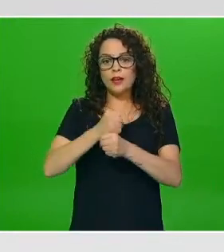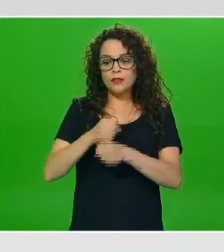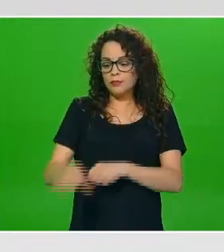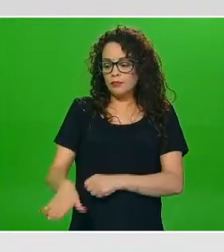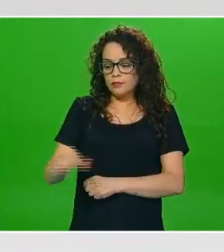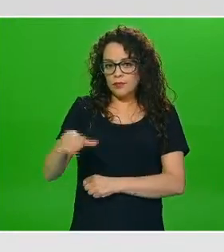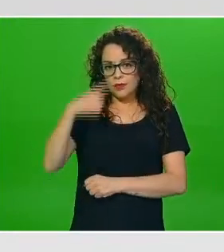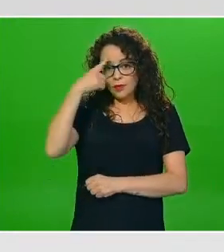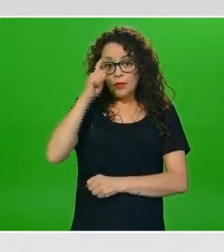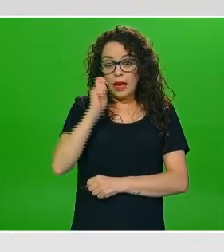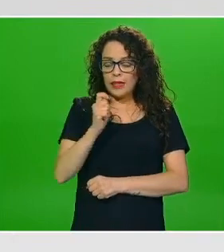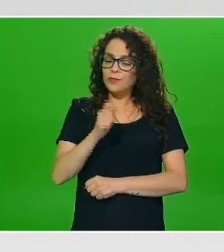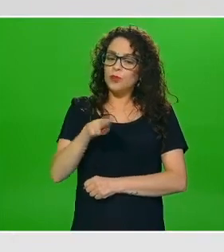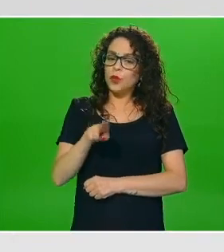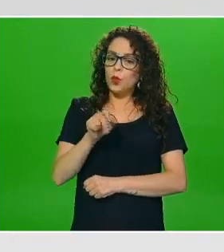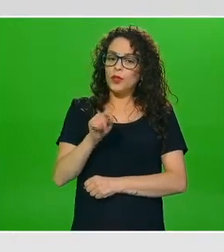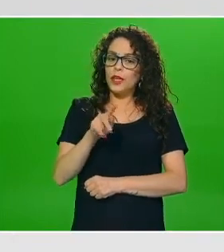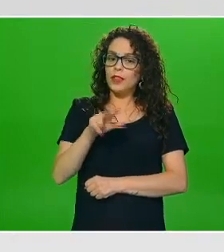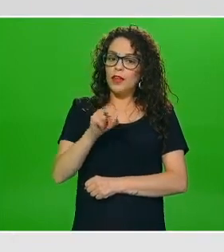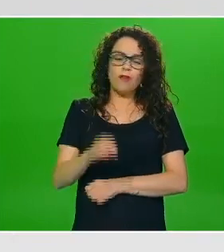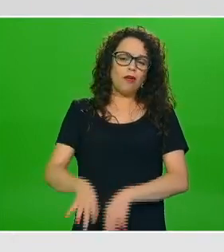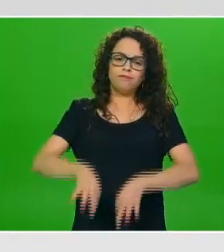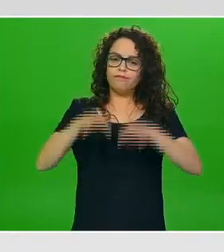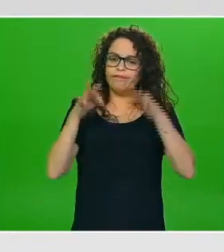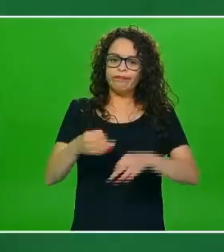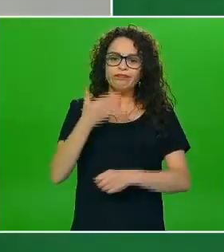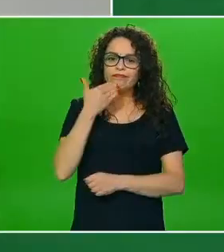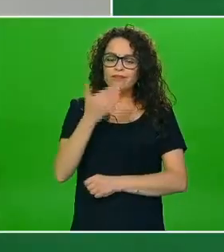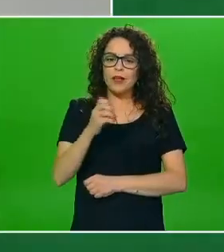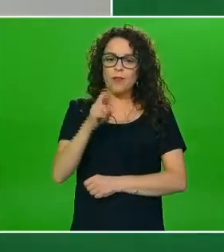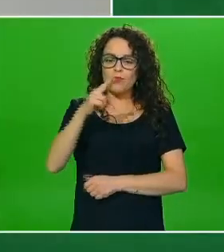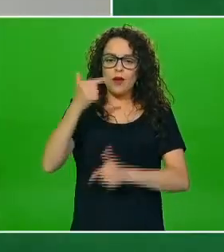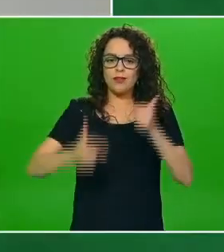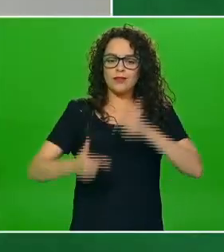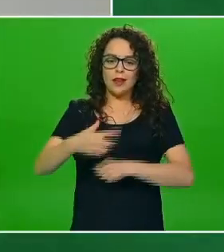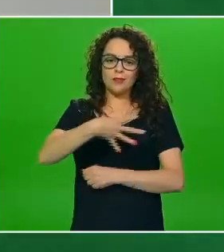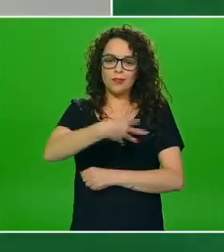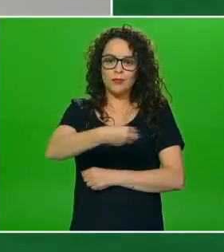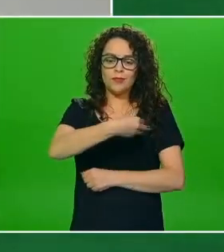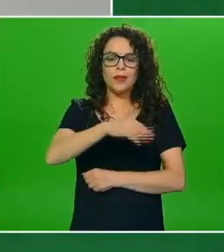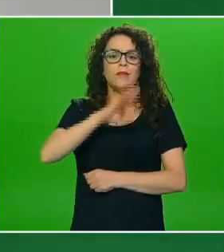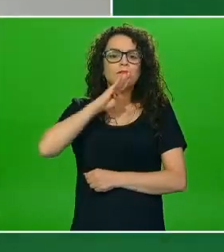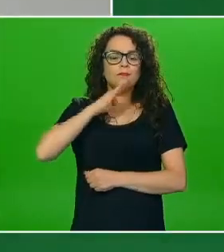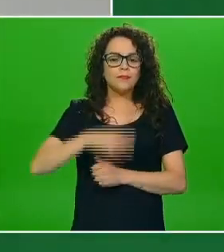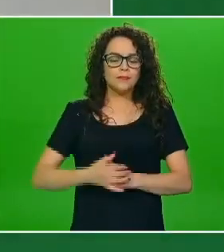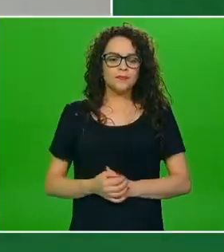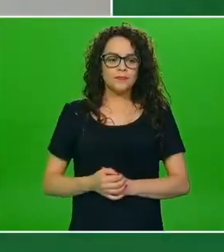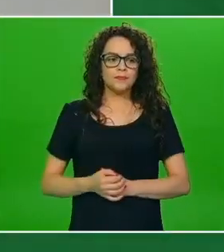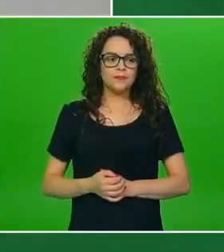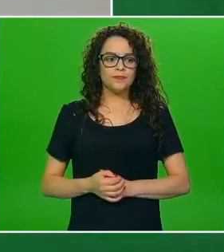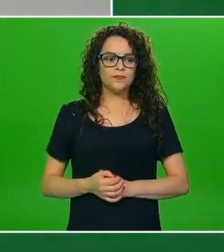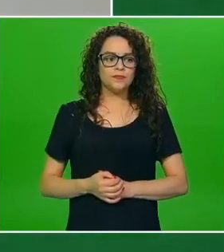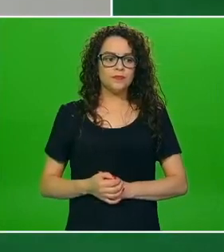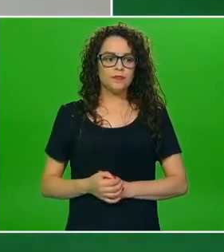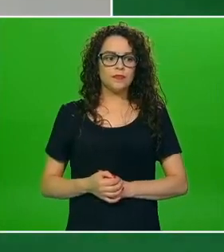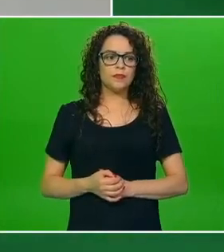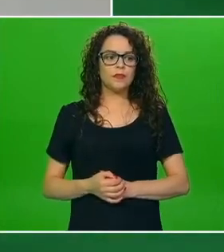este periodo reciban la mejor nutrición hay diversos grupos de apoyo para lograr una lactancia materna exitosa y